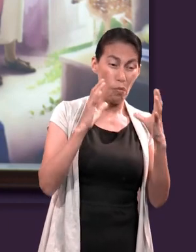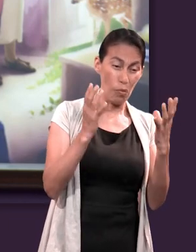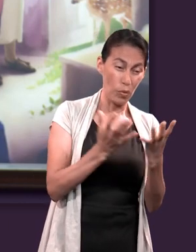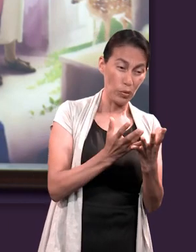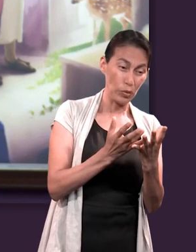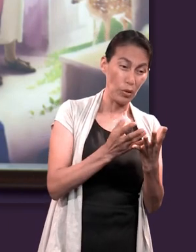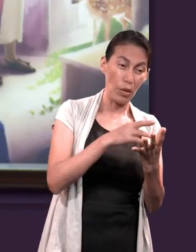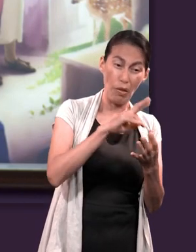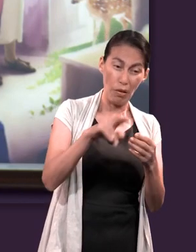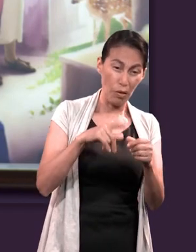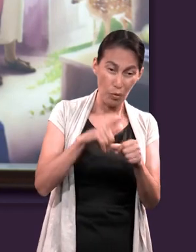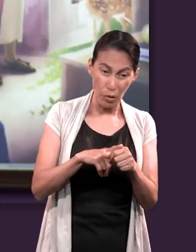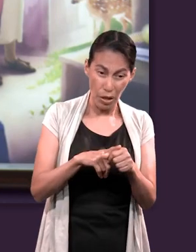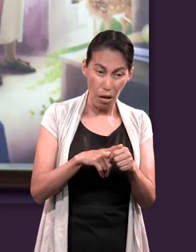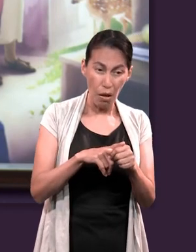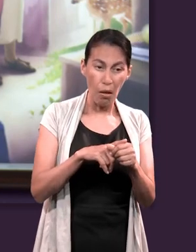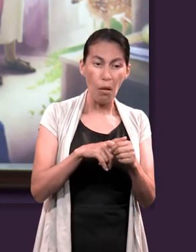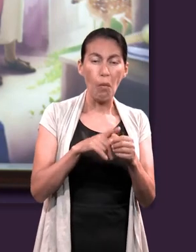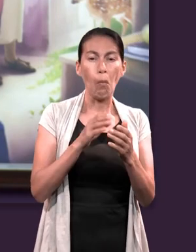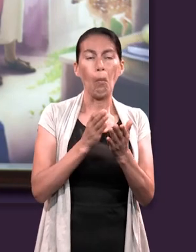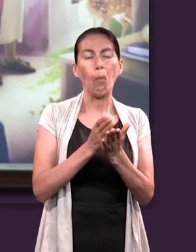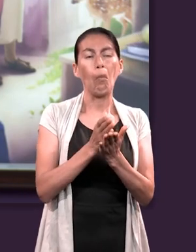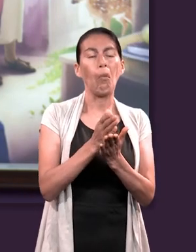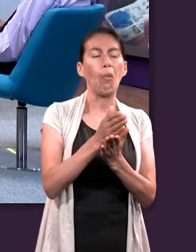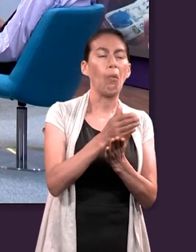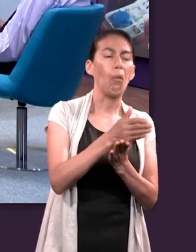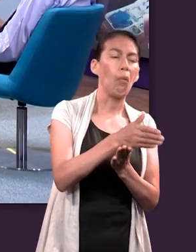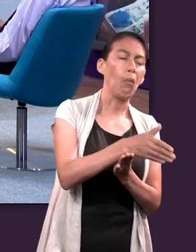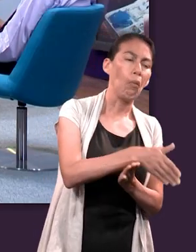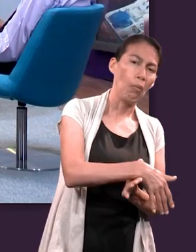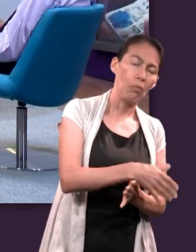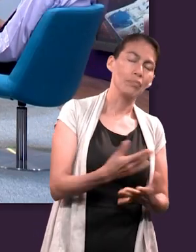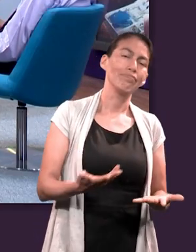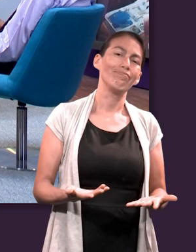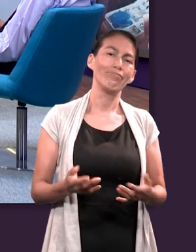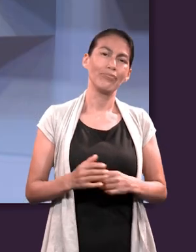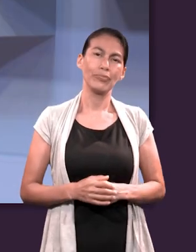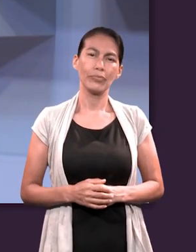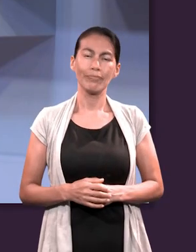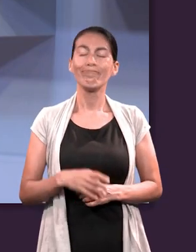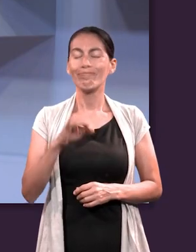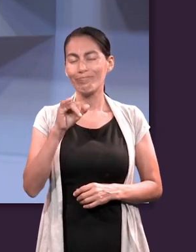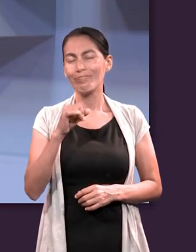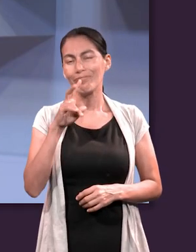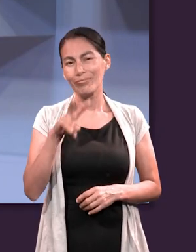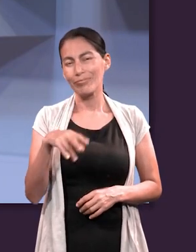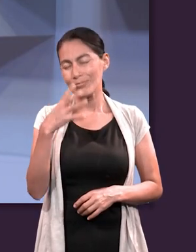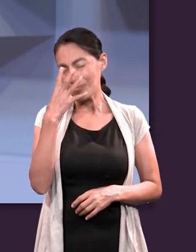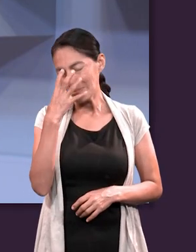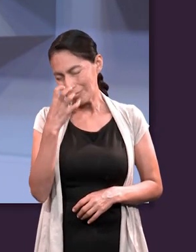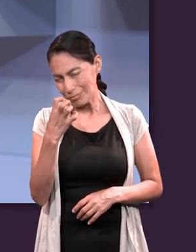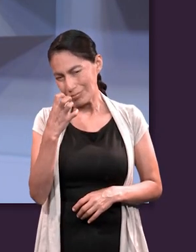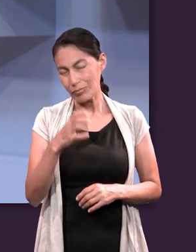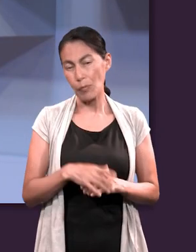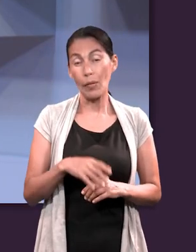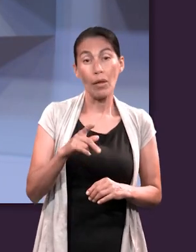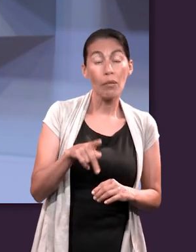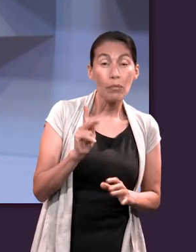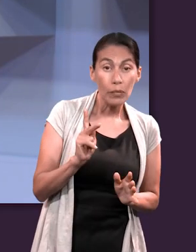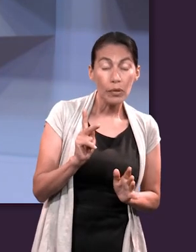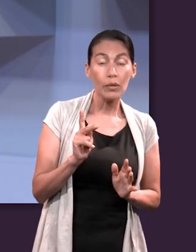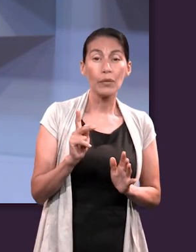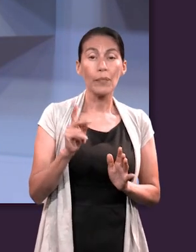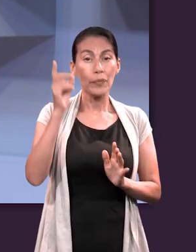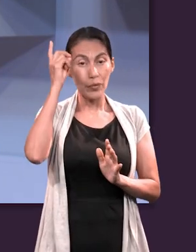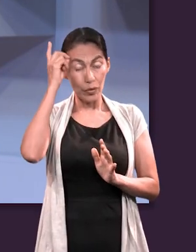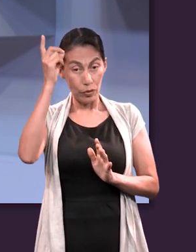el mundo natural se iría degenerando. Así es, y qué triste. Pero al